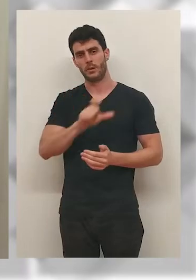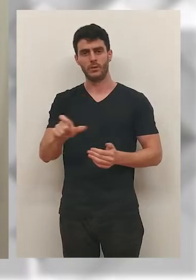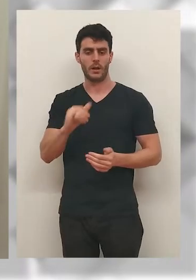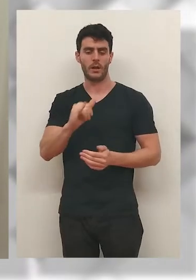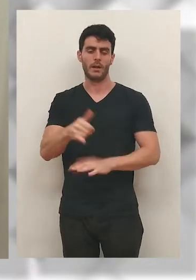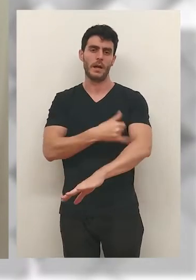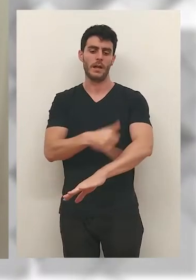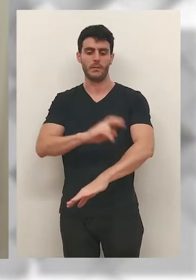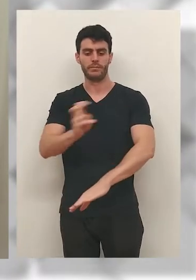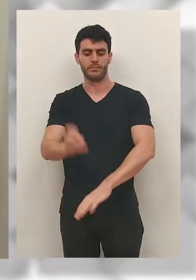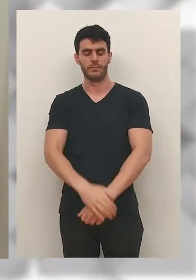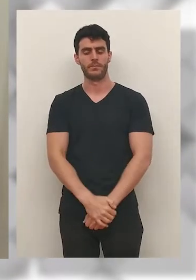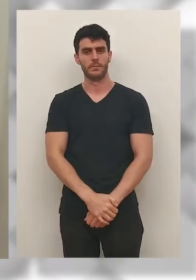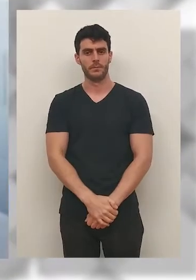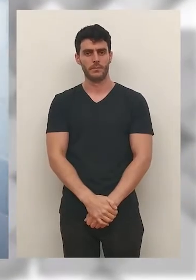y hay 22 personas heridas.